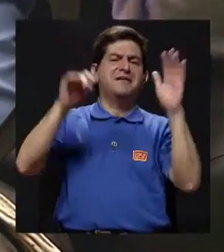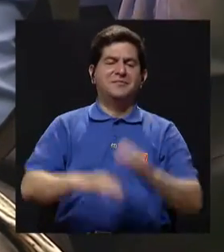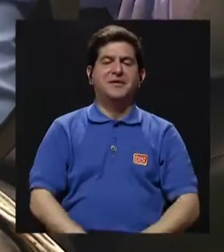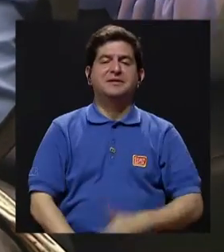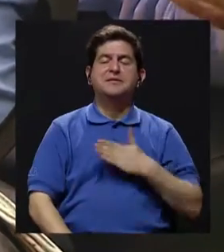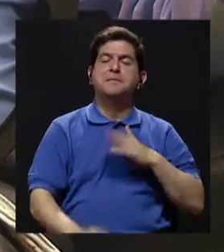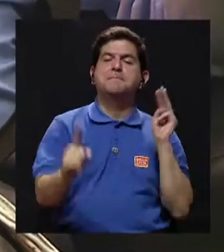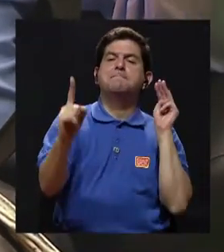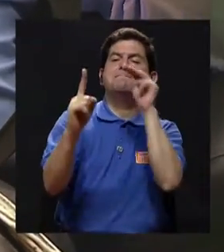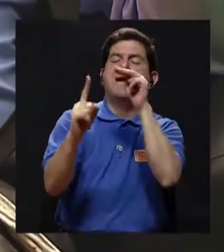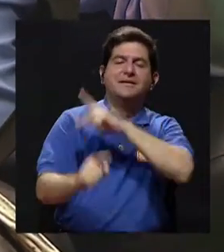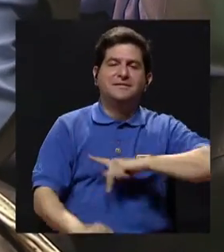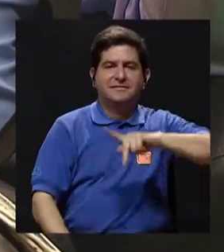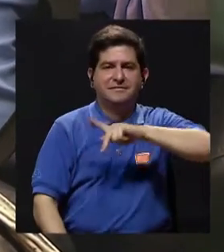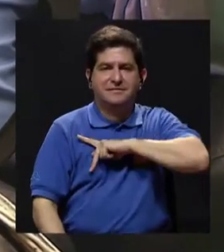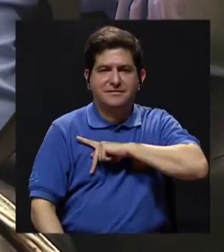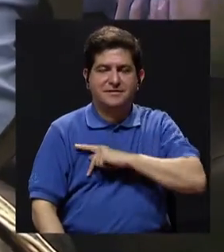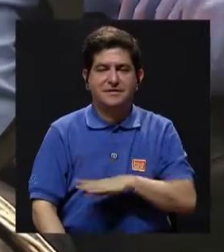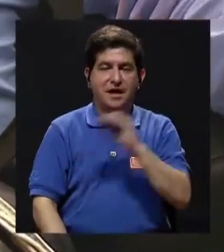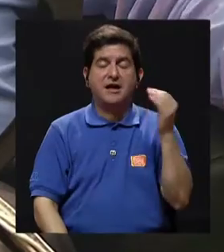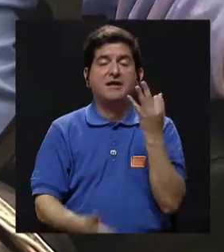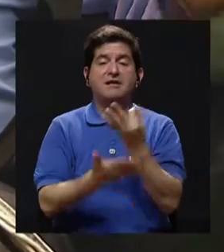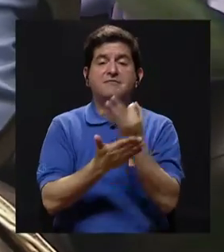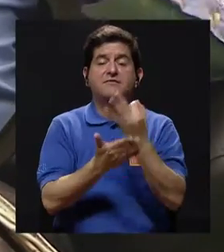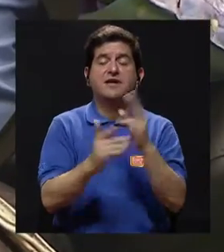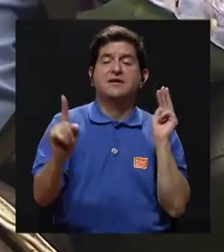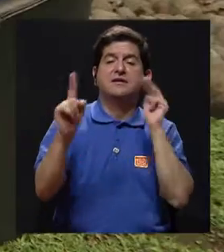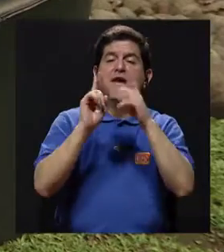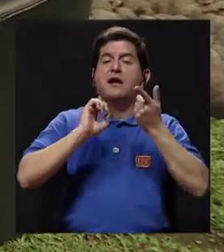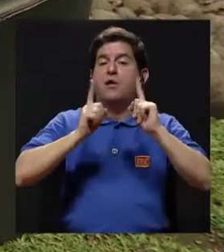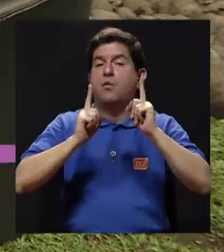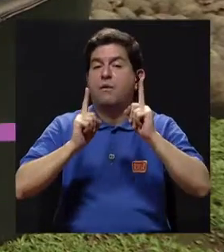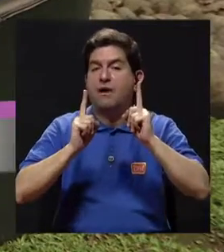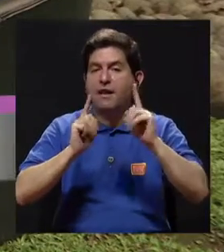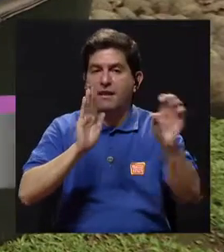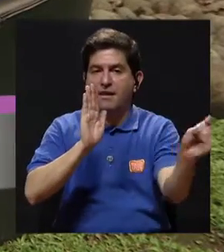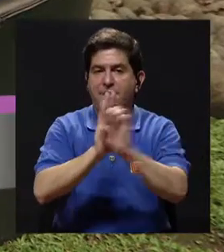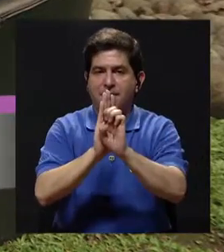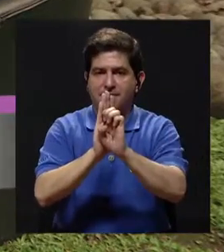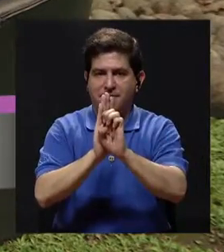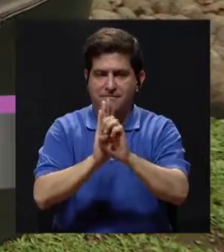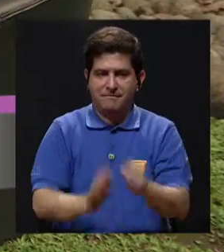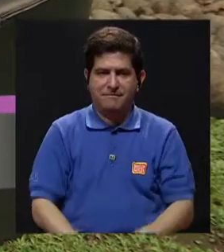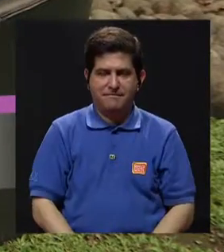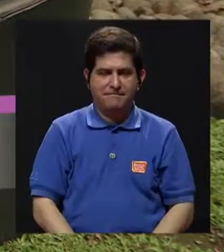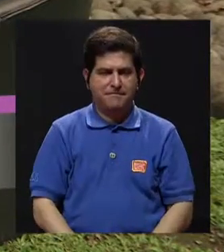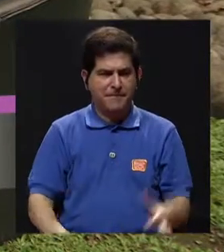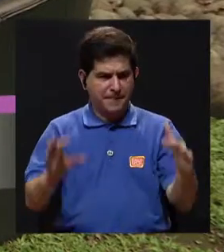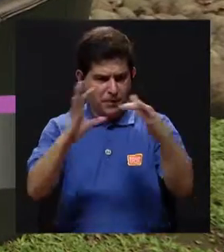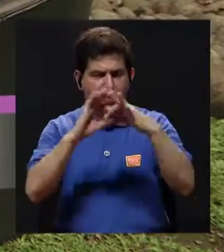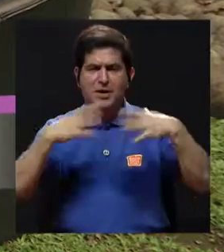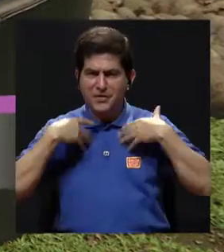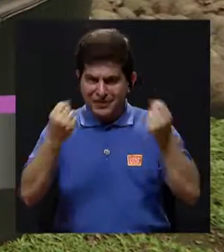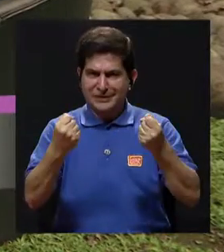cuáles son mis metas personales y mis metas financieras. Ejemplo, asociémoslo con la salud.